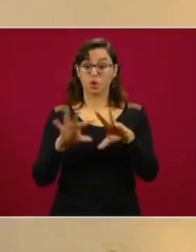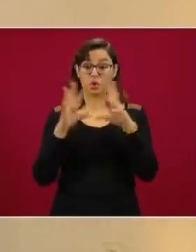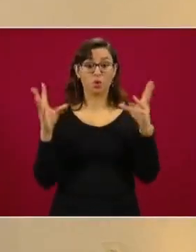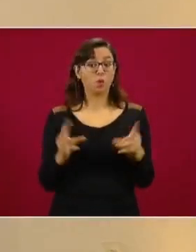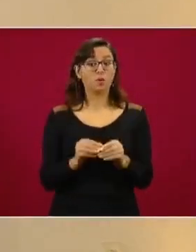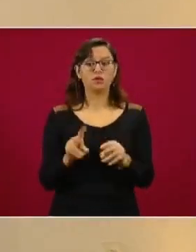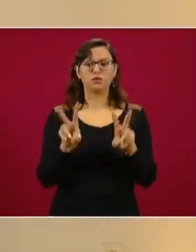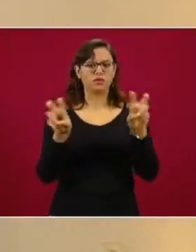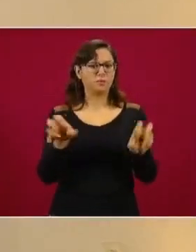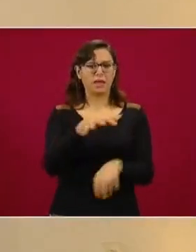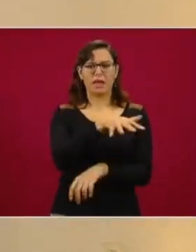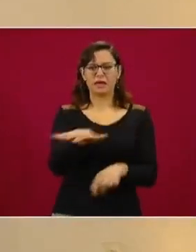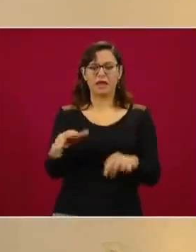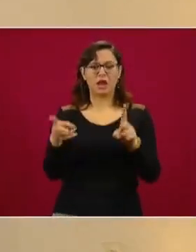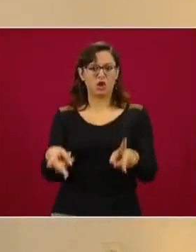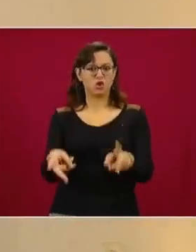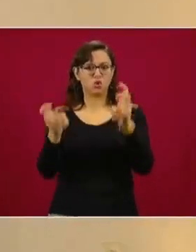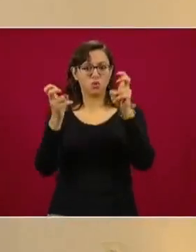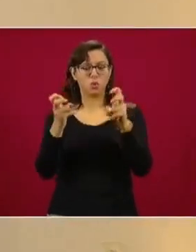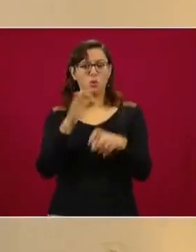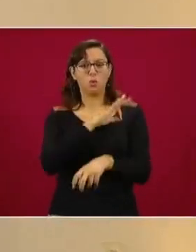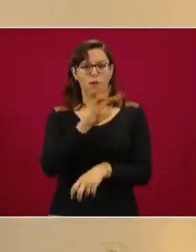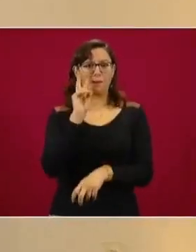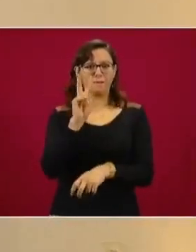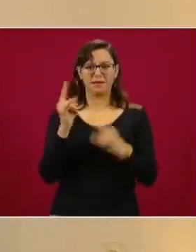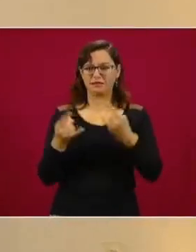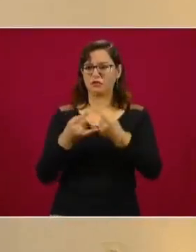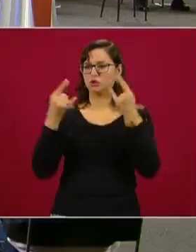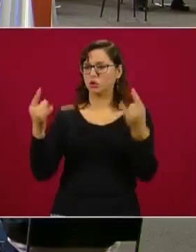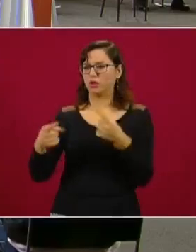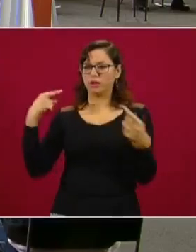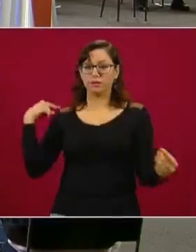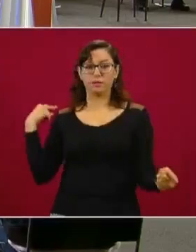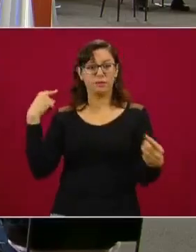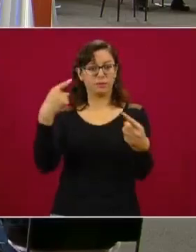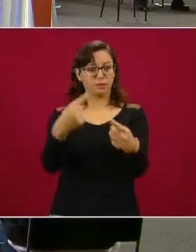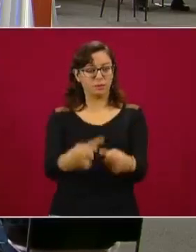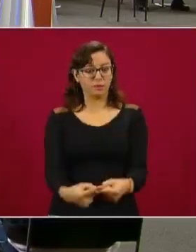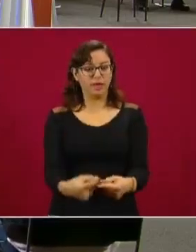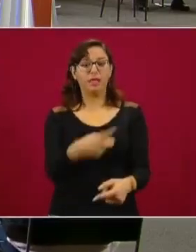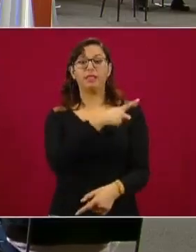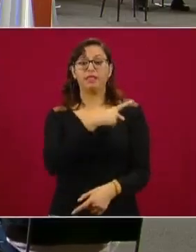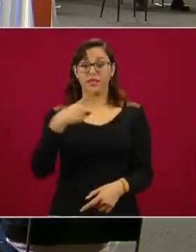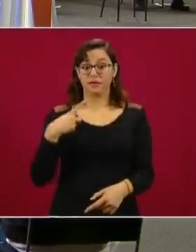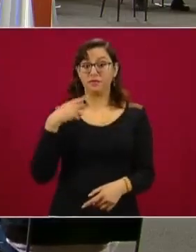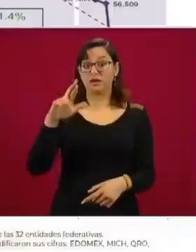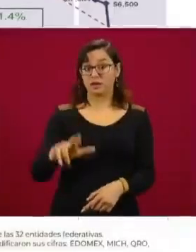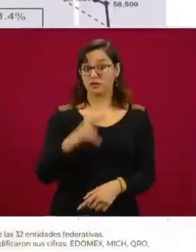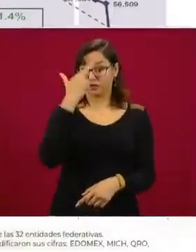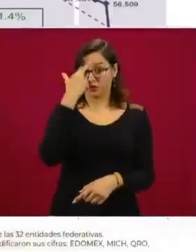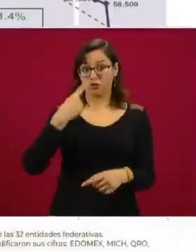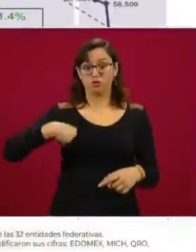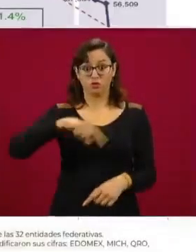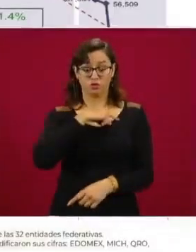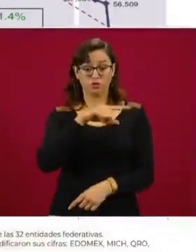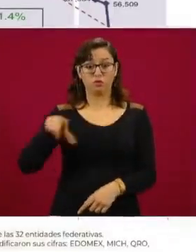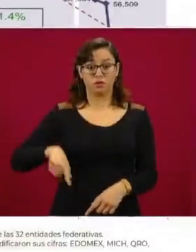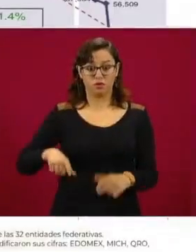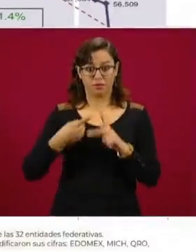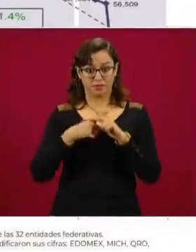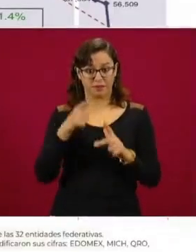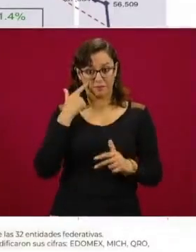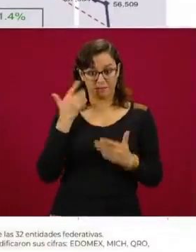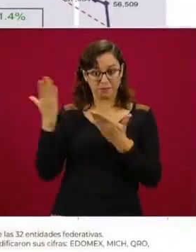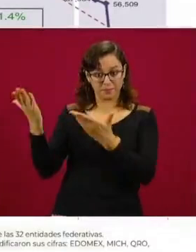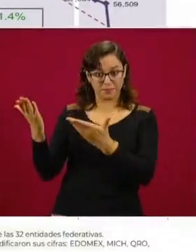comportamiento histórico. Tenemos que reconocer aquí, iniciamos la administración, que